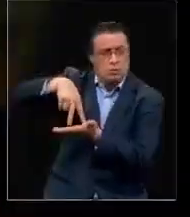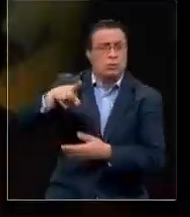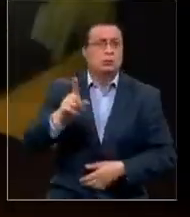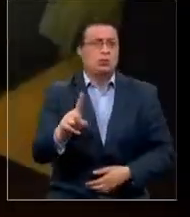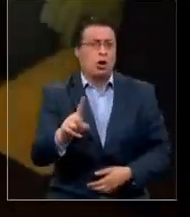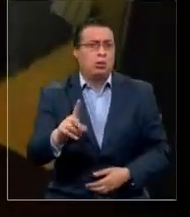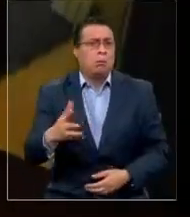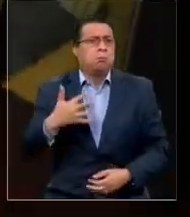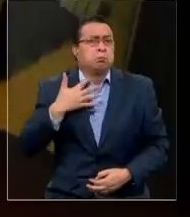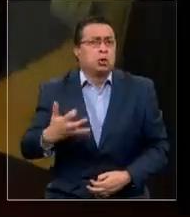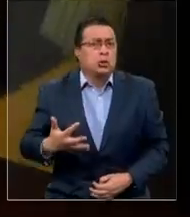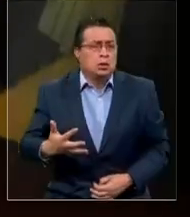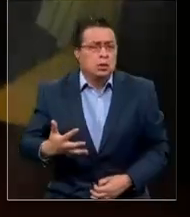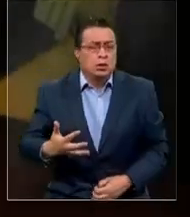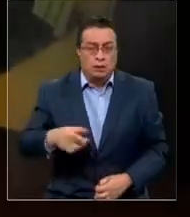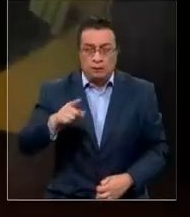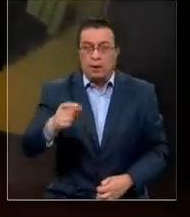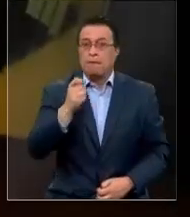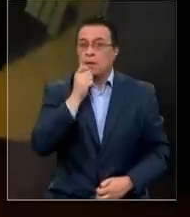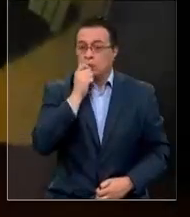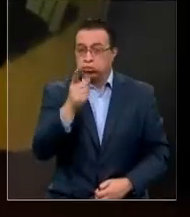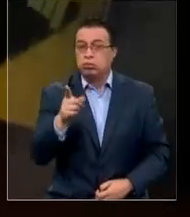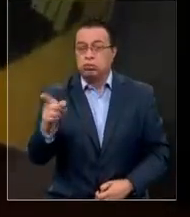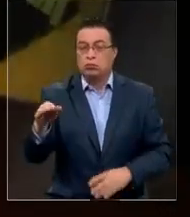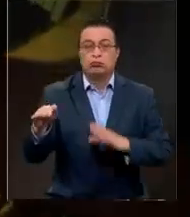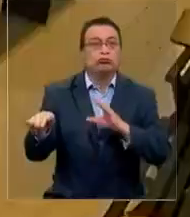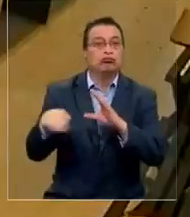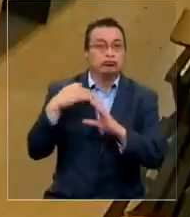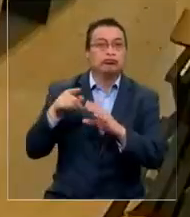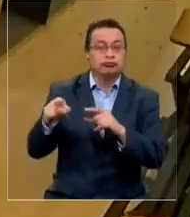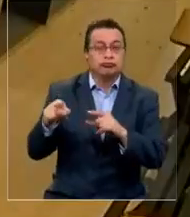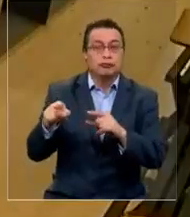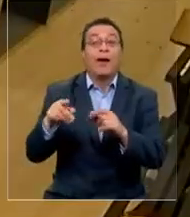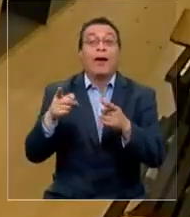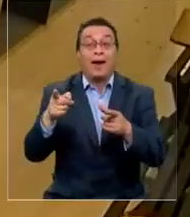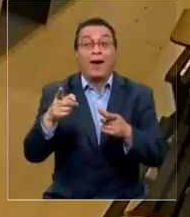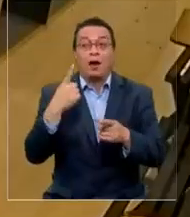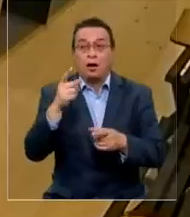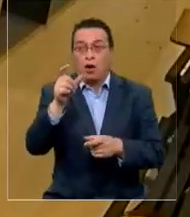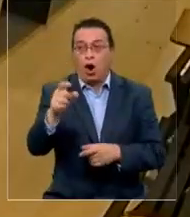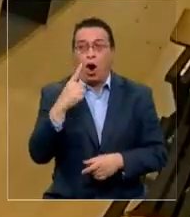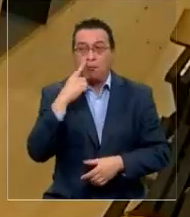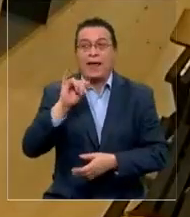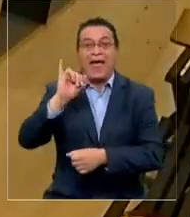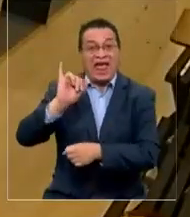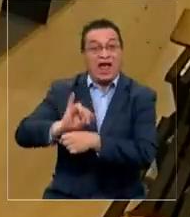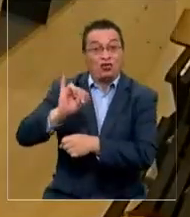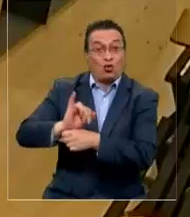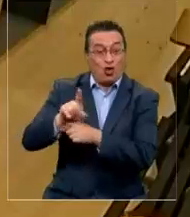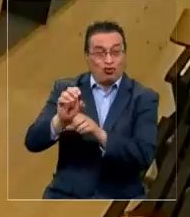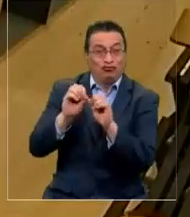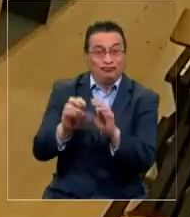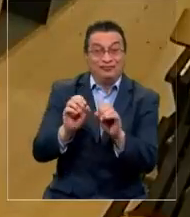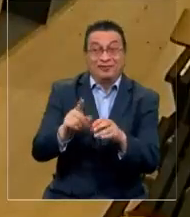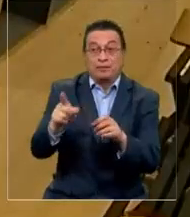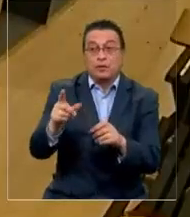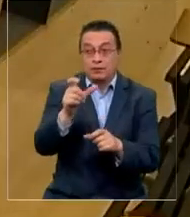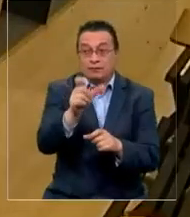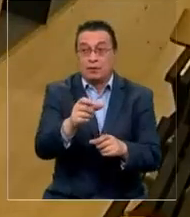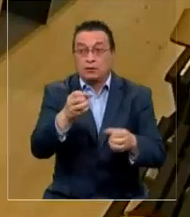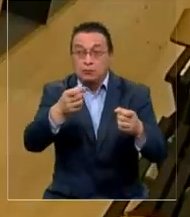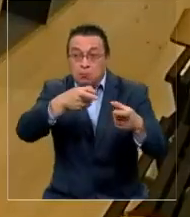las piernas. Una denuncia enviada de forma anónima por un casa noticias, en donde se ve como este instructor, mientras observa que su alumna